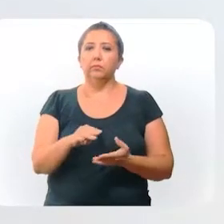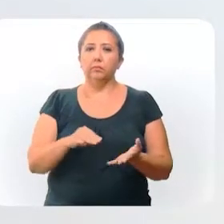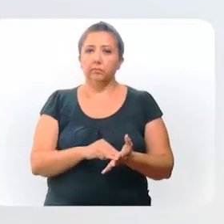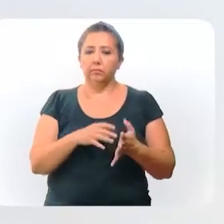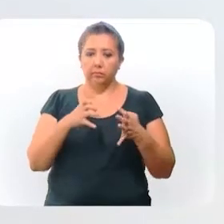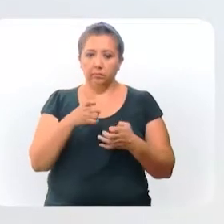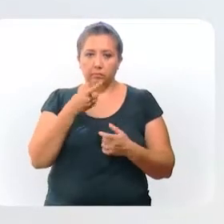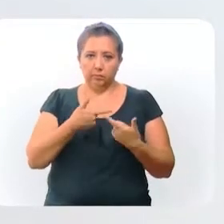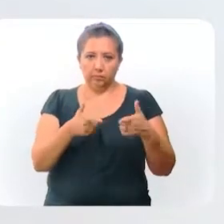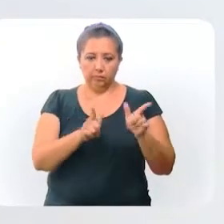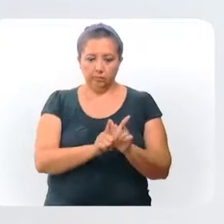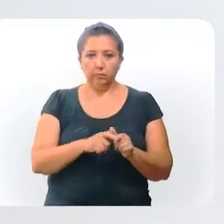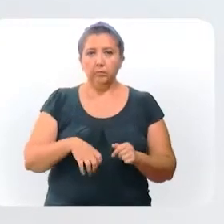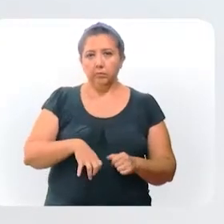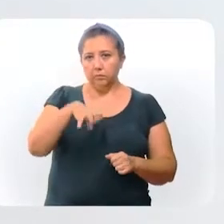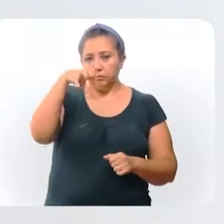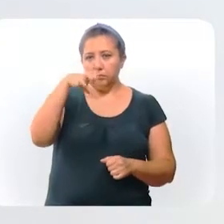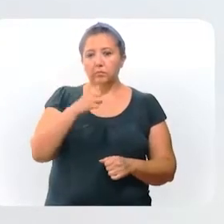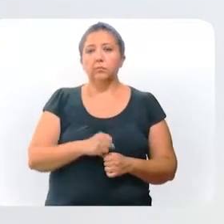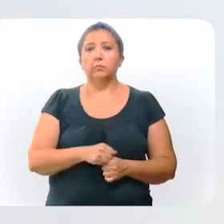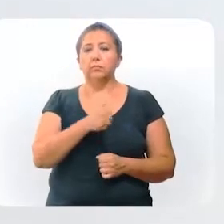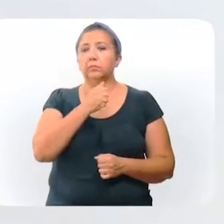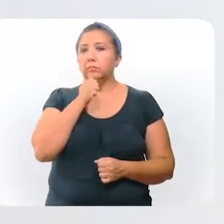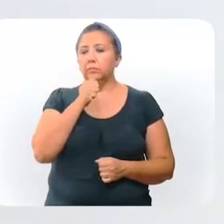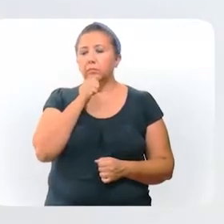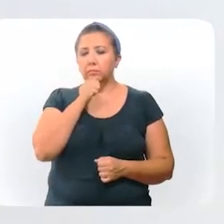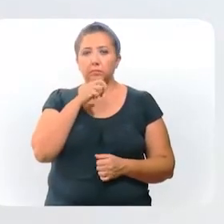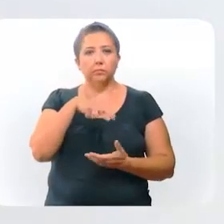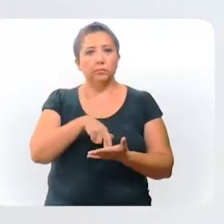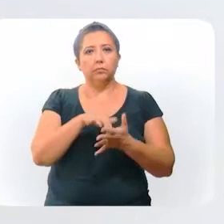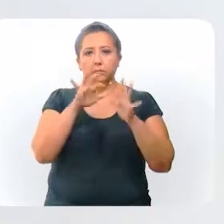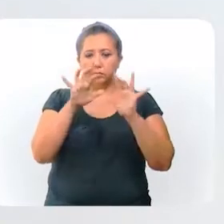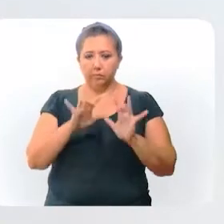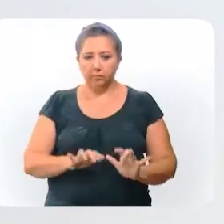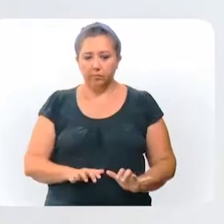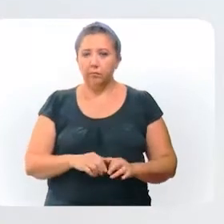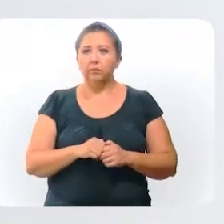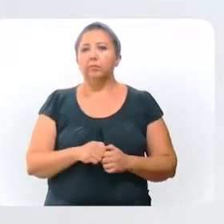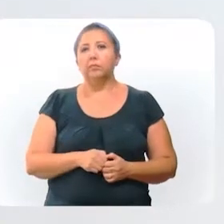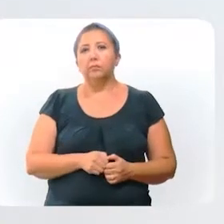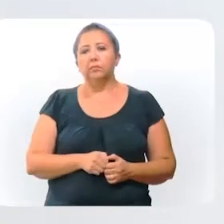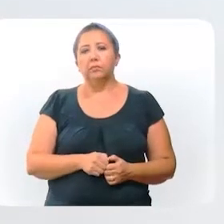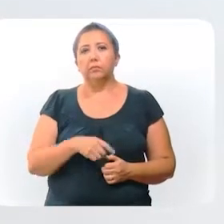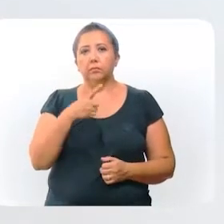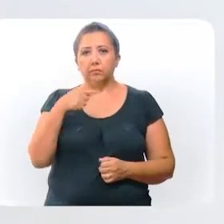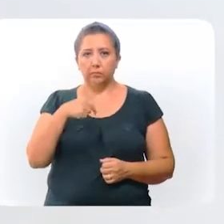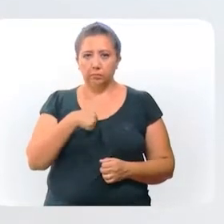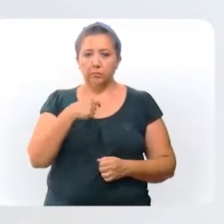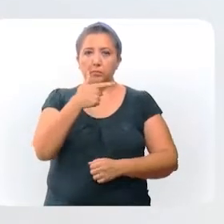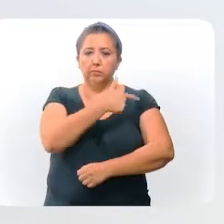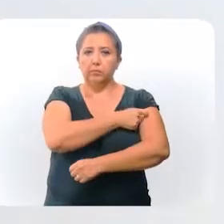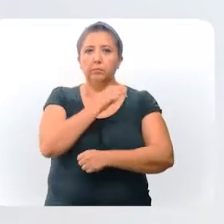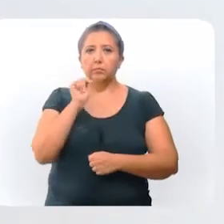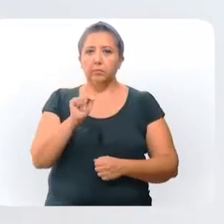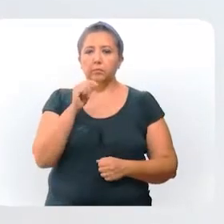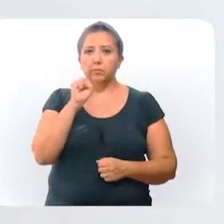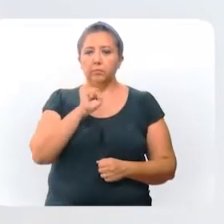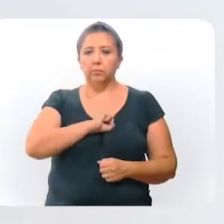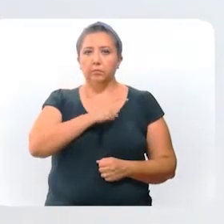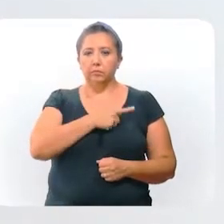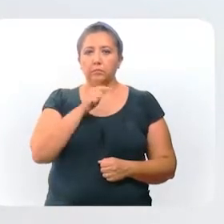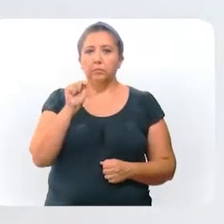en este grupo en rango de edad y que todavía no han sido registrados en la plataforma federal mivacuna.salud.gov